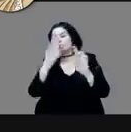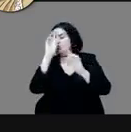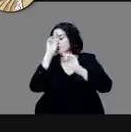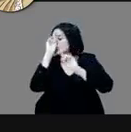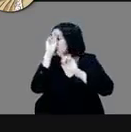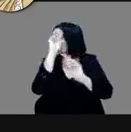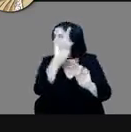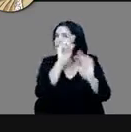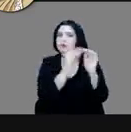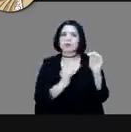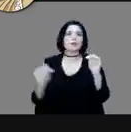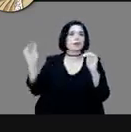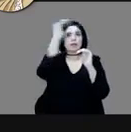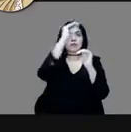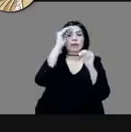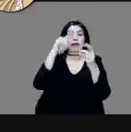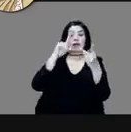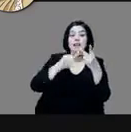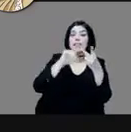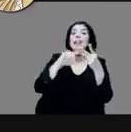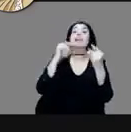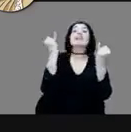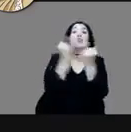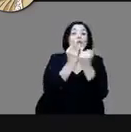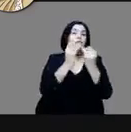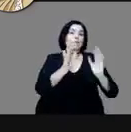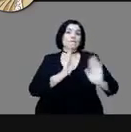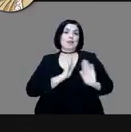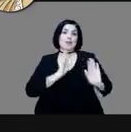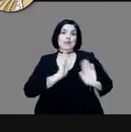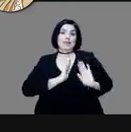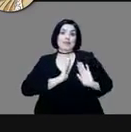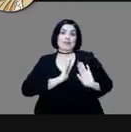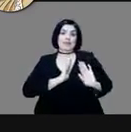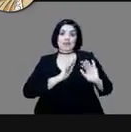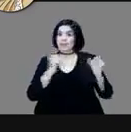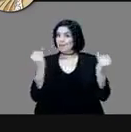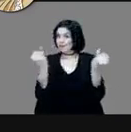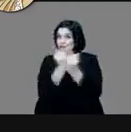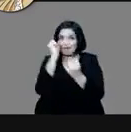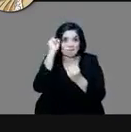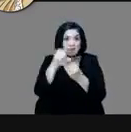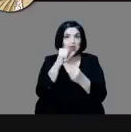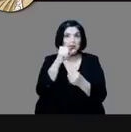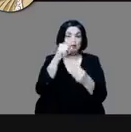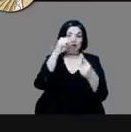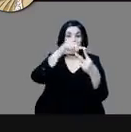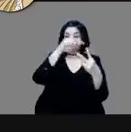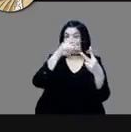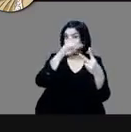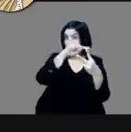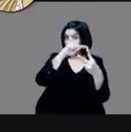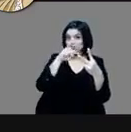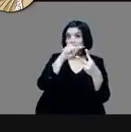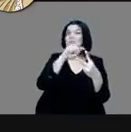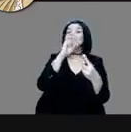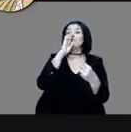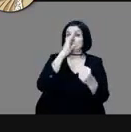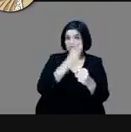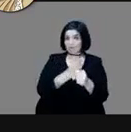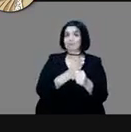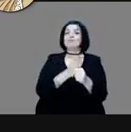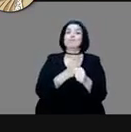también el militar. Él era, el Tlatuani era el gran ejército, era el gran capitán de los